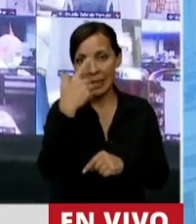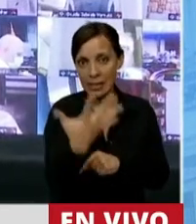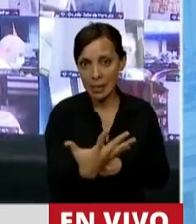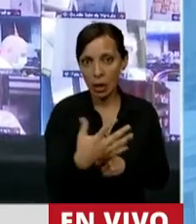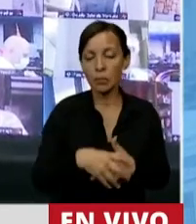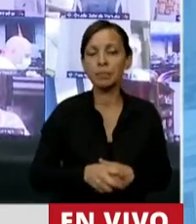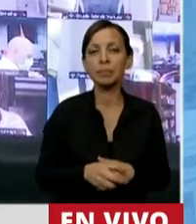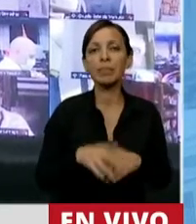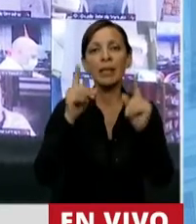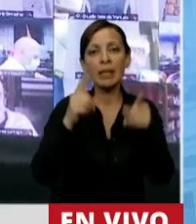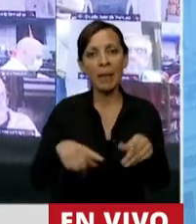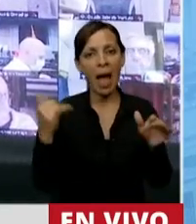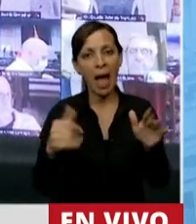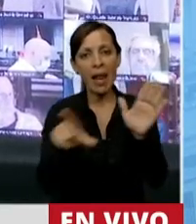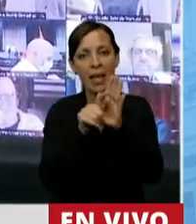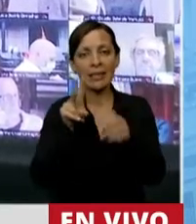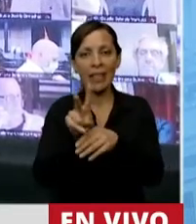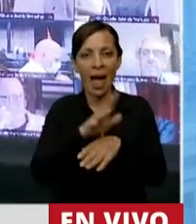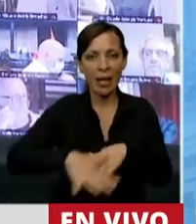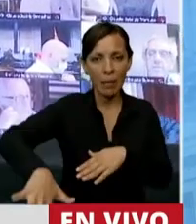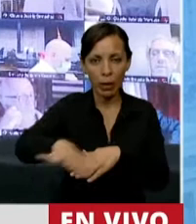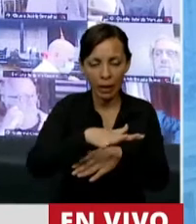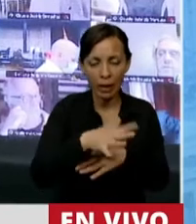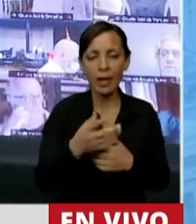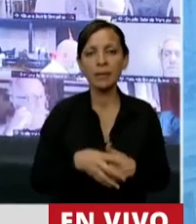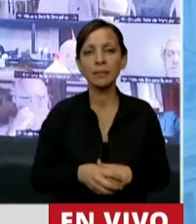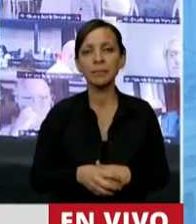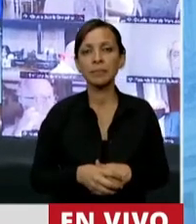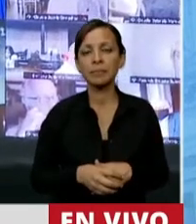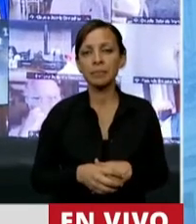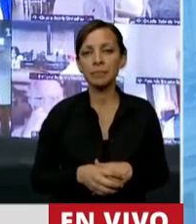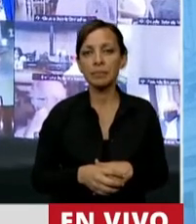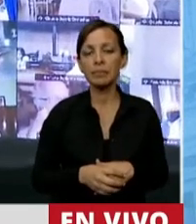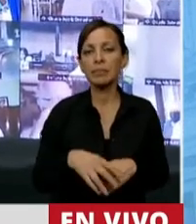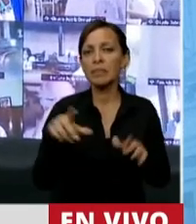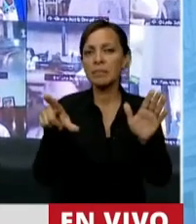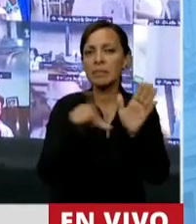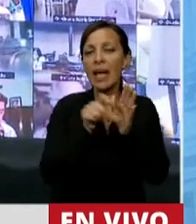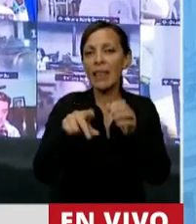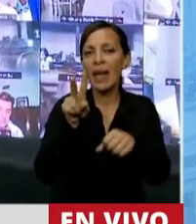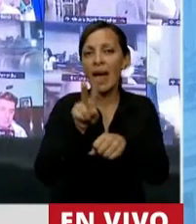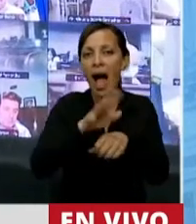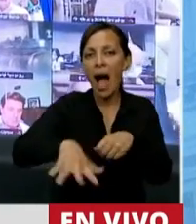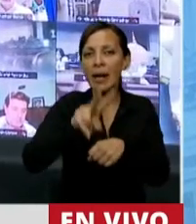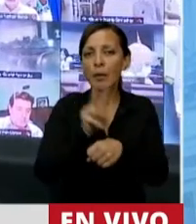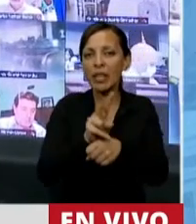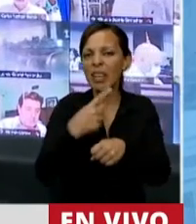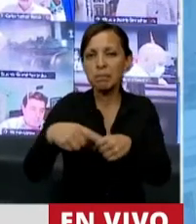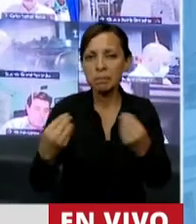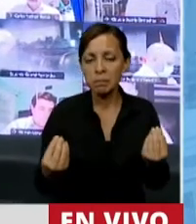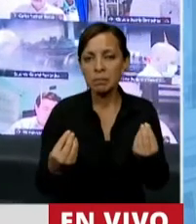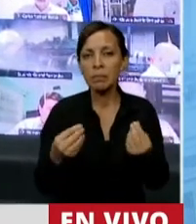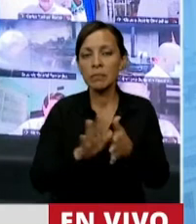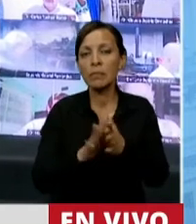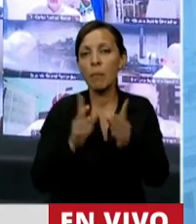Además, tenemos las leyes de áreas naturales protegidas que establecen, entre otras cosas, el planteo